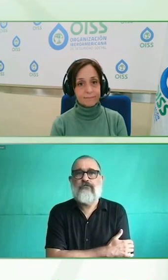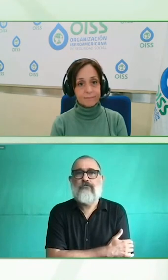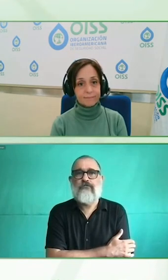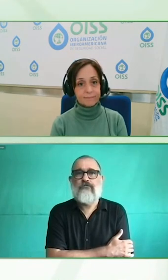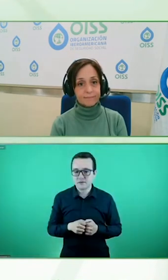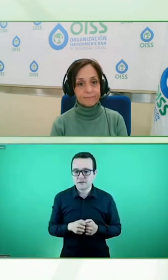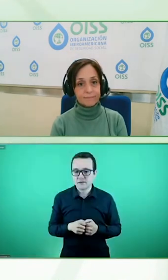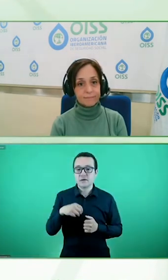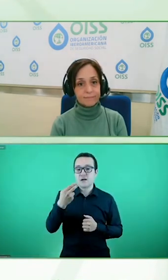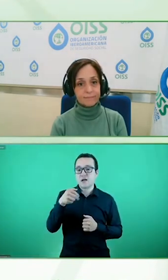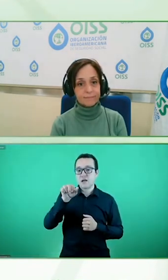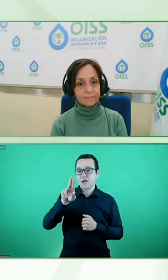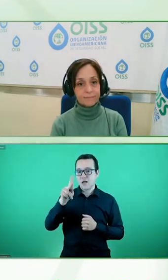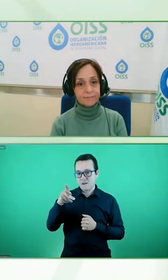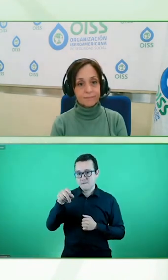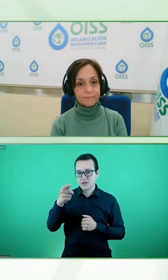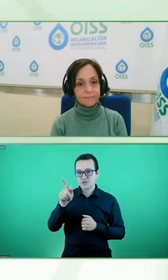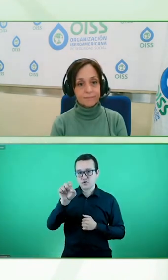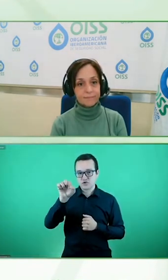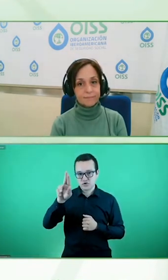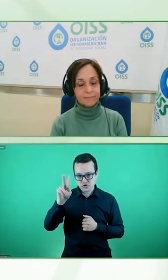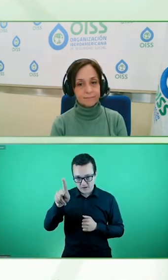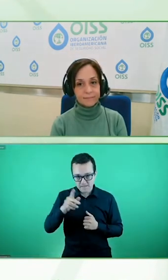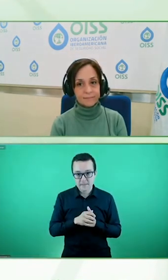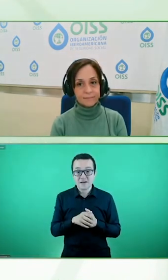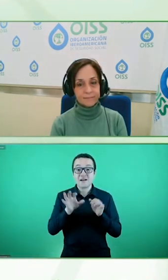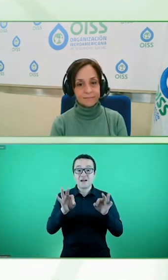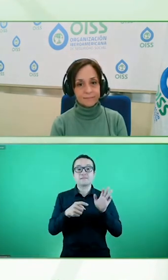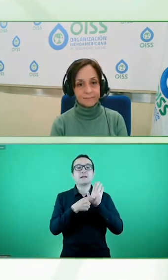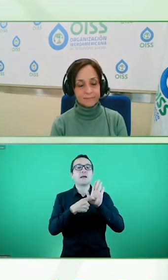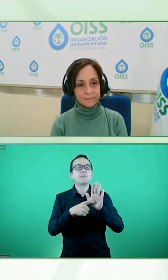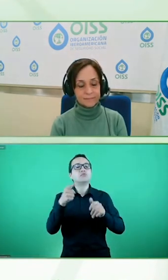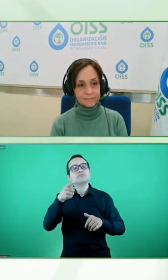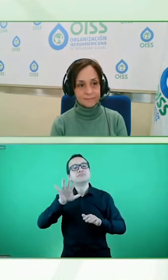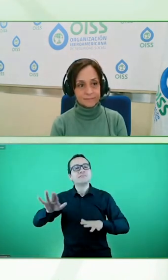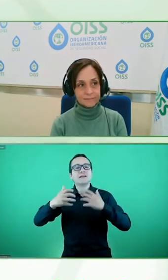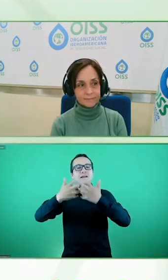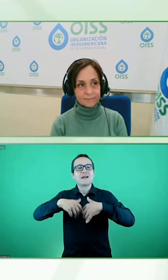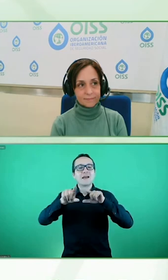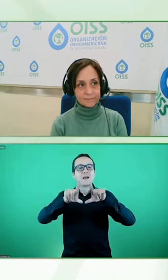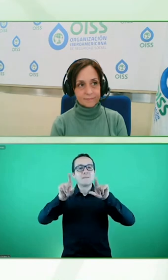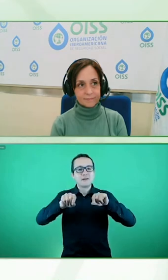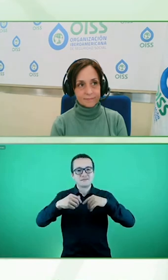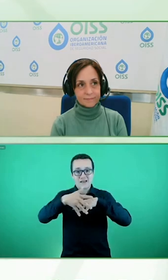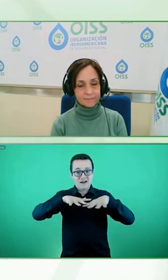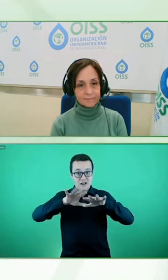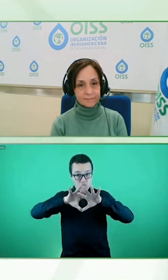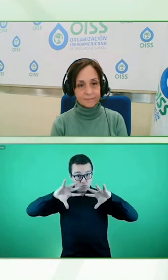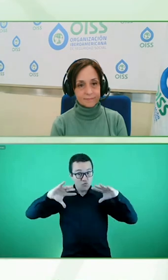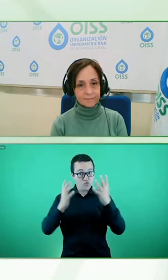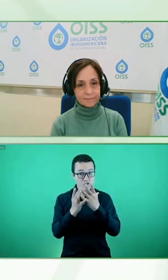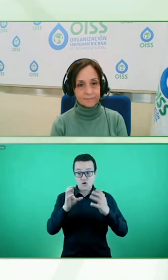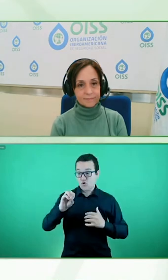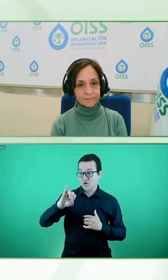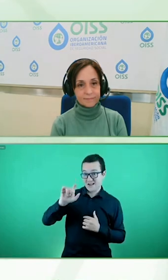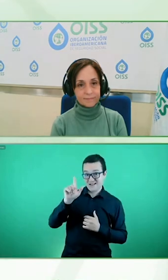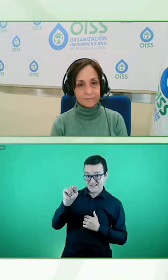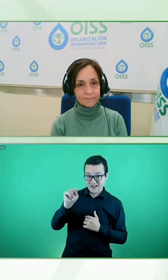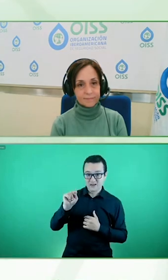otro ejemplo de una de las empresas de la red mundial de la OIT es GSK